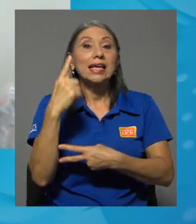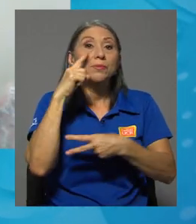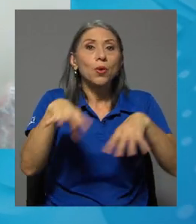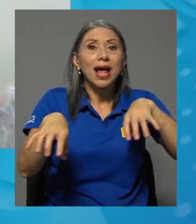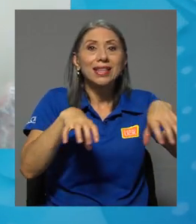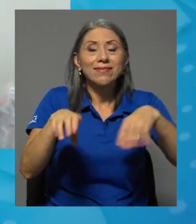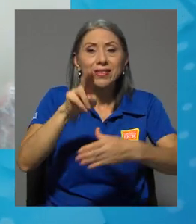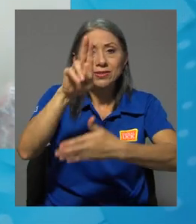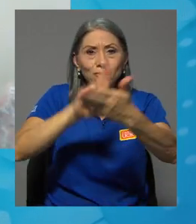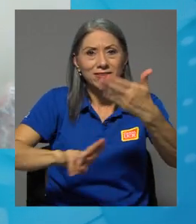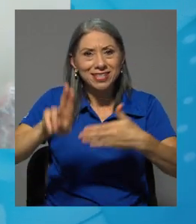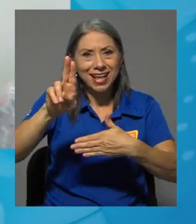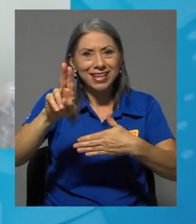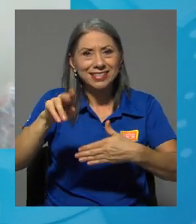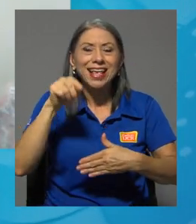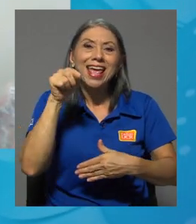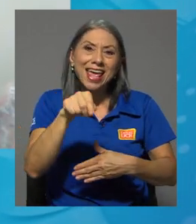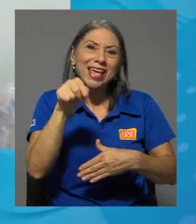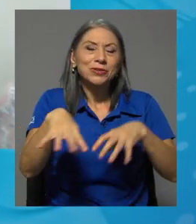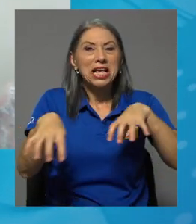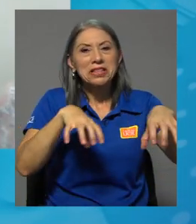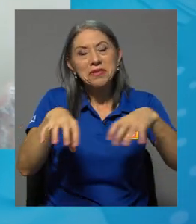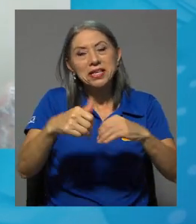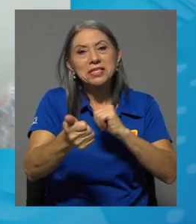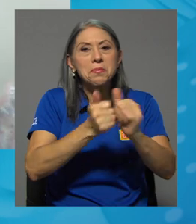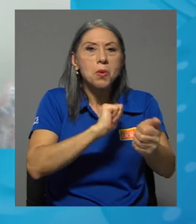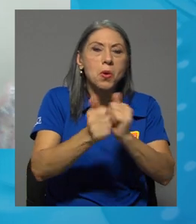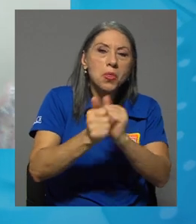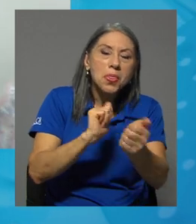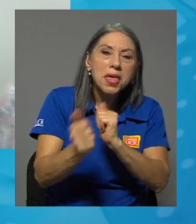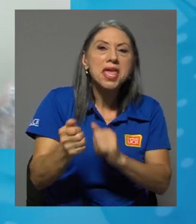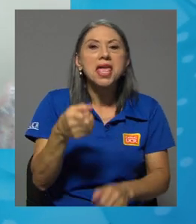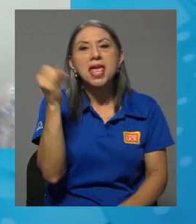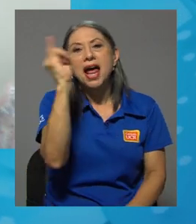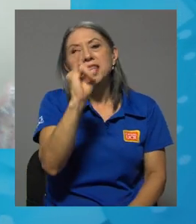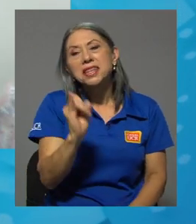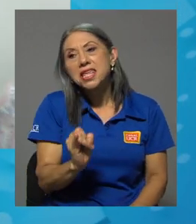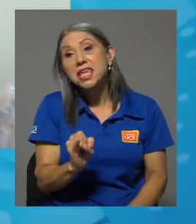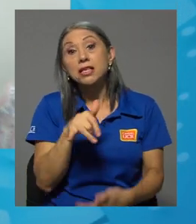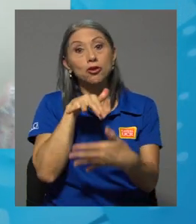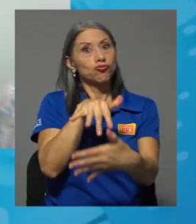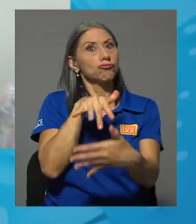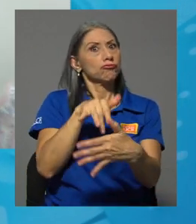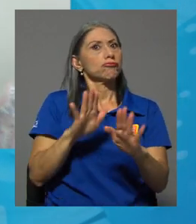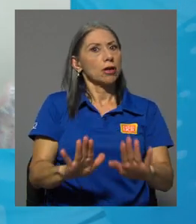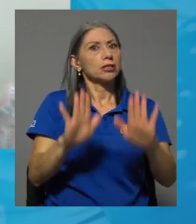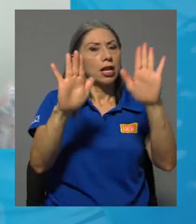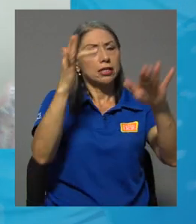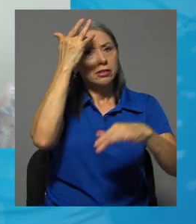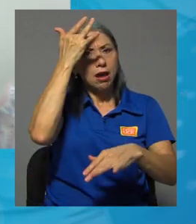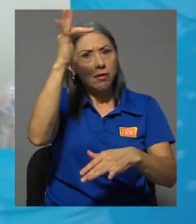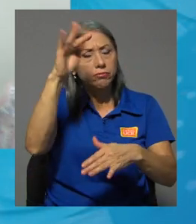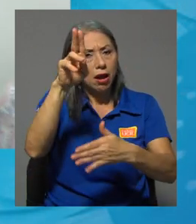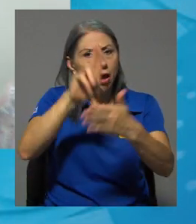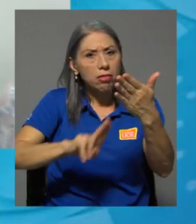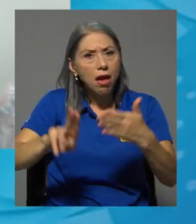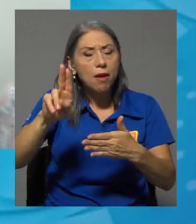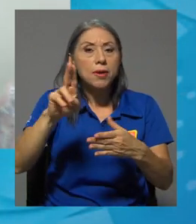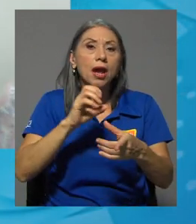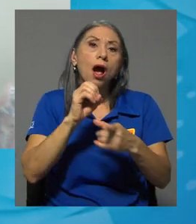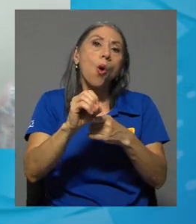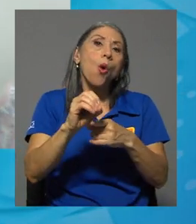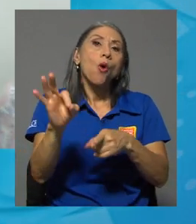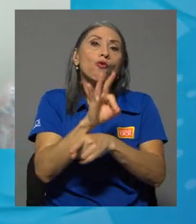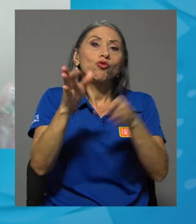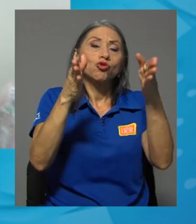universitarias, que corresponden a las actividades deportivas, artísticas, excelencia académica, funcionario, funcionaria